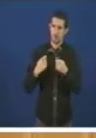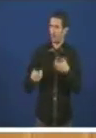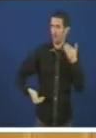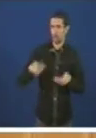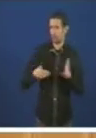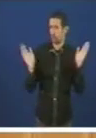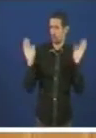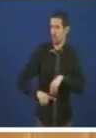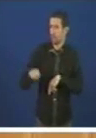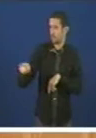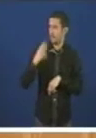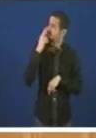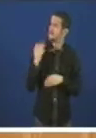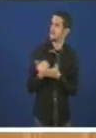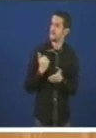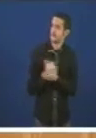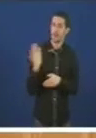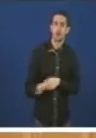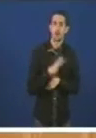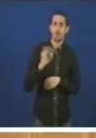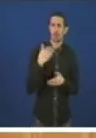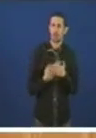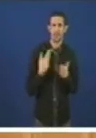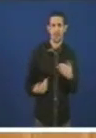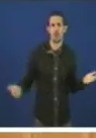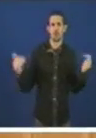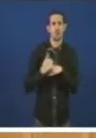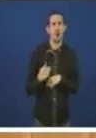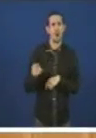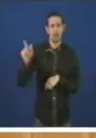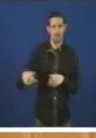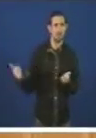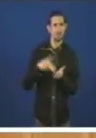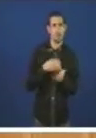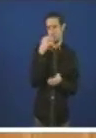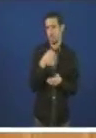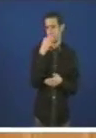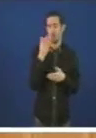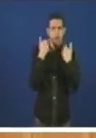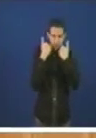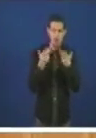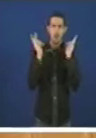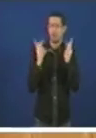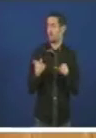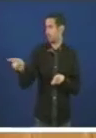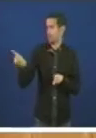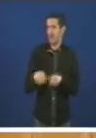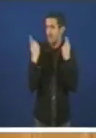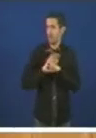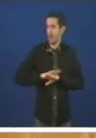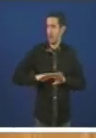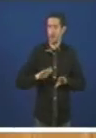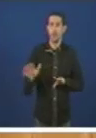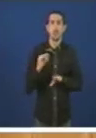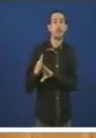interesada e ademais injustificada acaba de decir vostede aquí que por calquera cousa dá igual E ademais